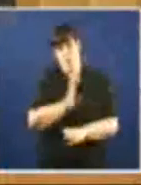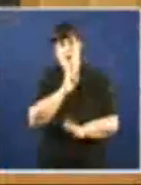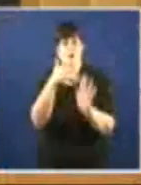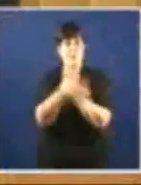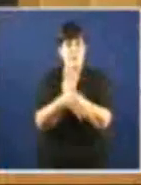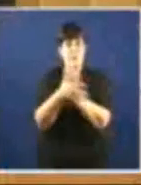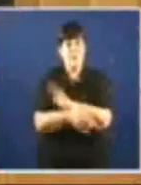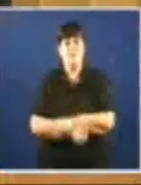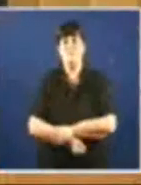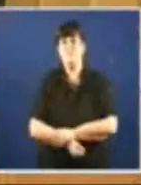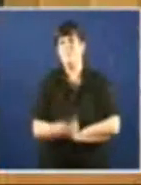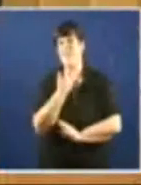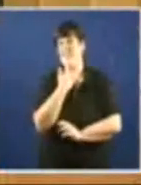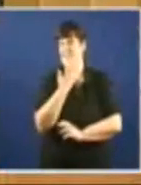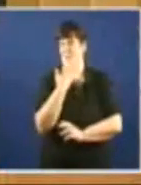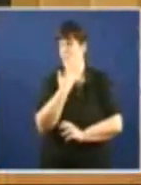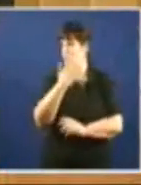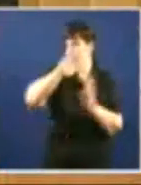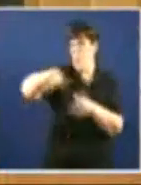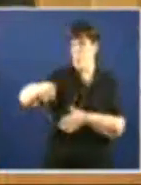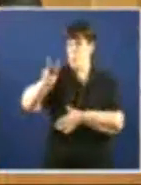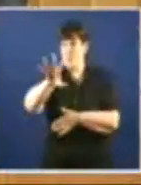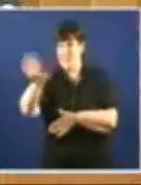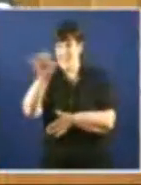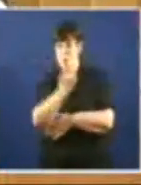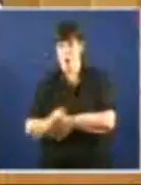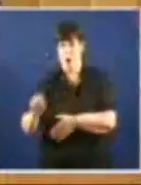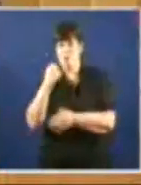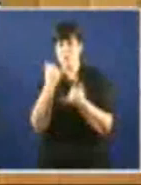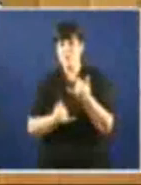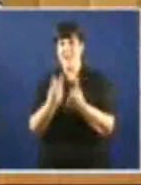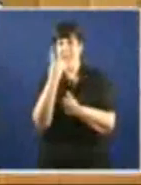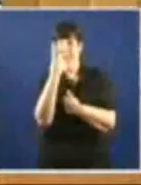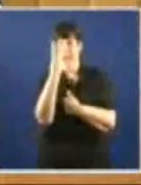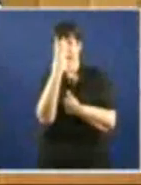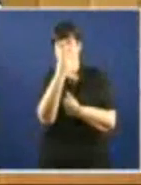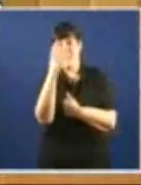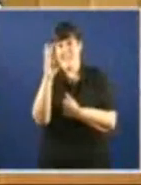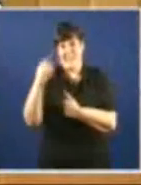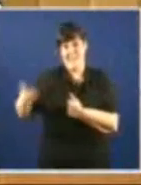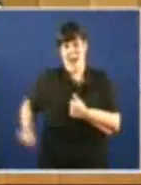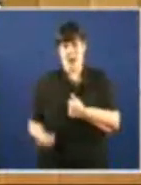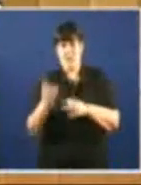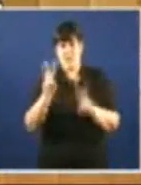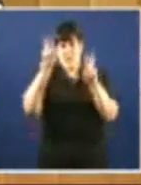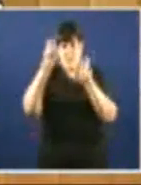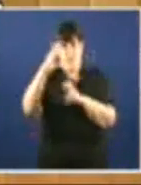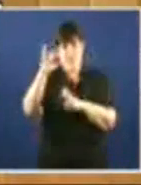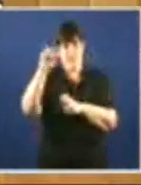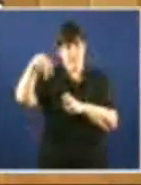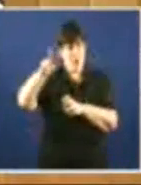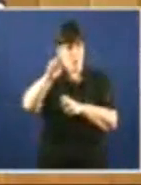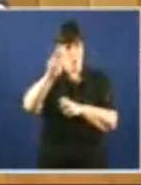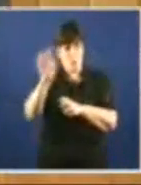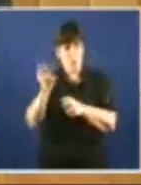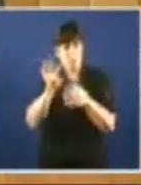Considerando que nos últimos 25 anos Registraronse en todo o mundo Máis de 30 accidentes importantes Relacionados cobertío de cianuro E que non existe